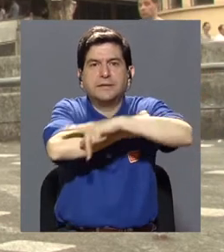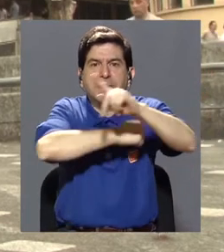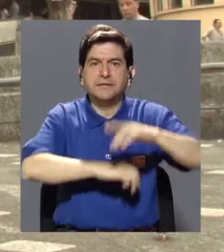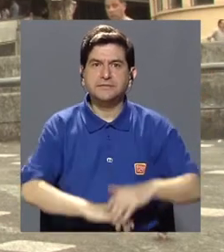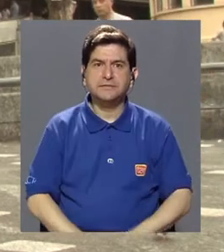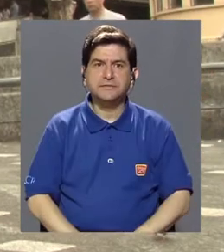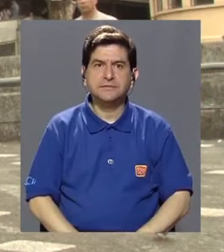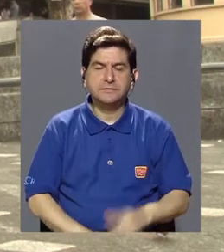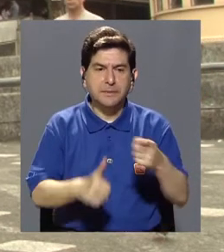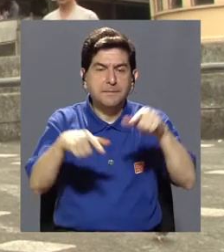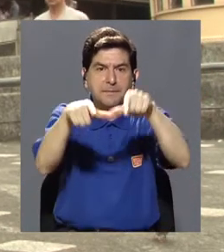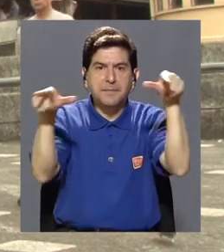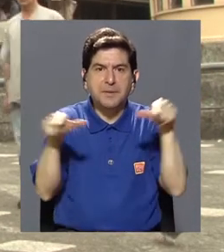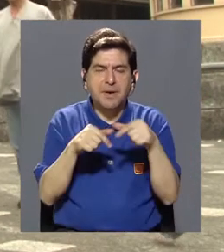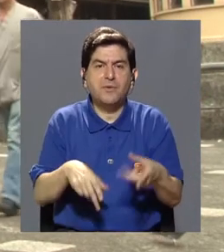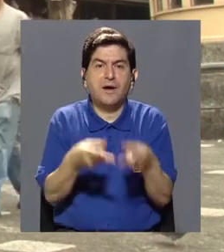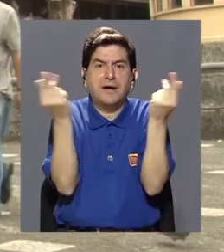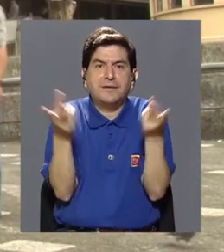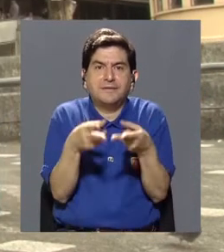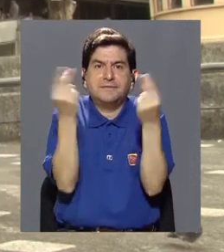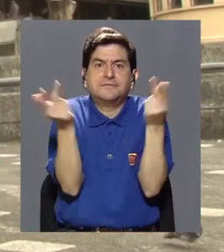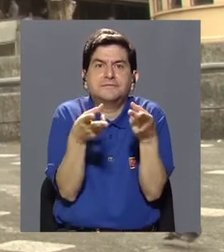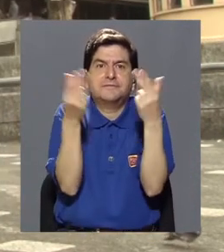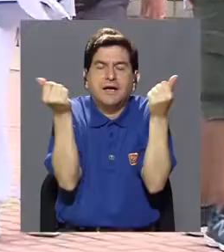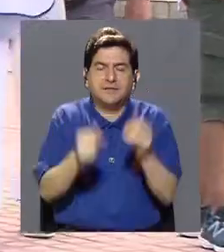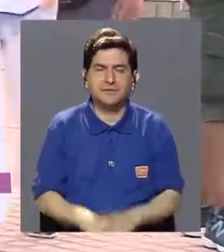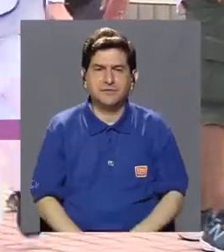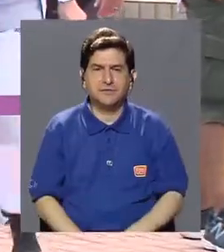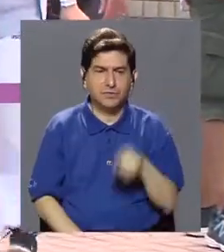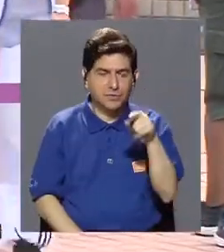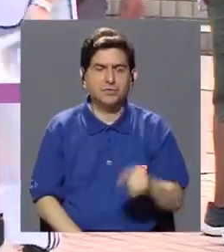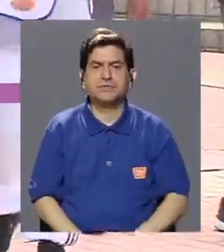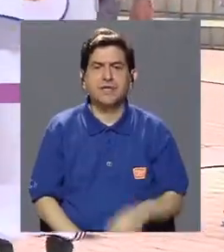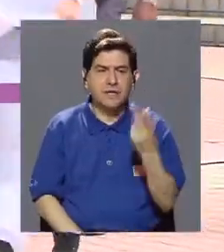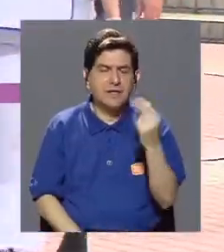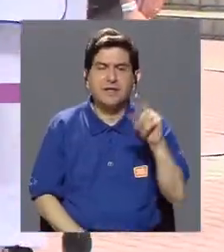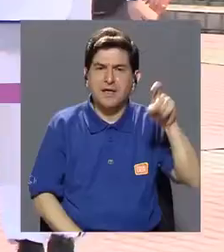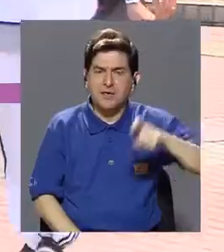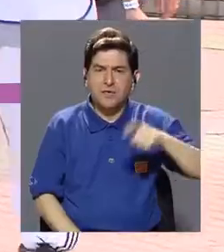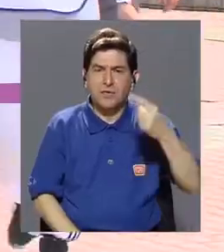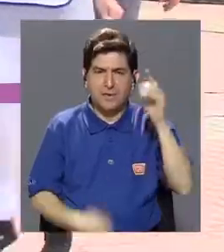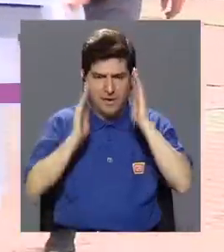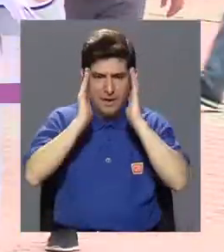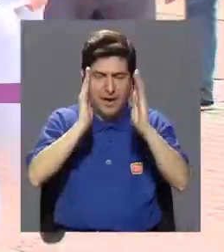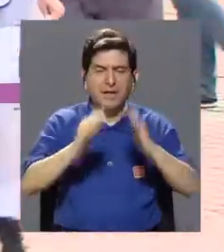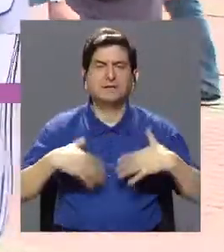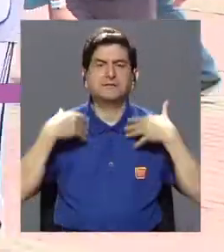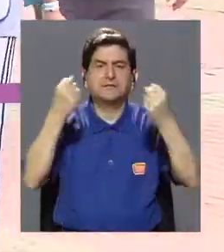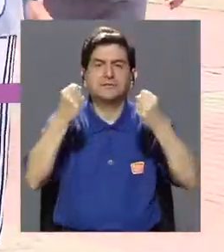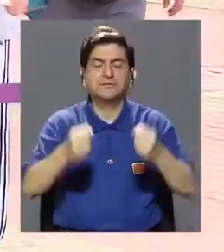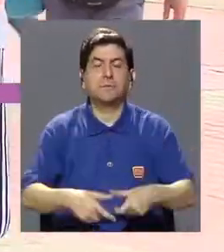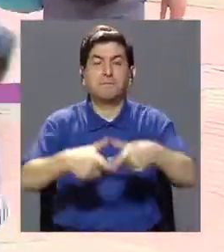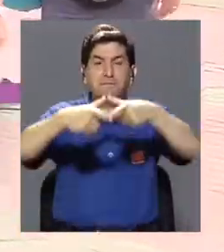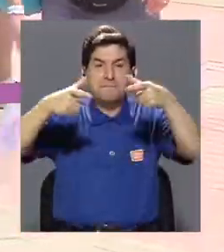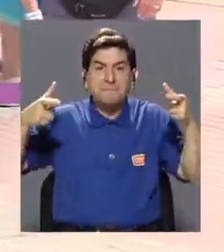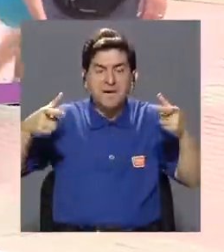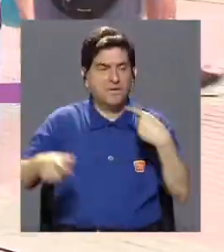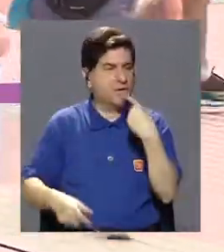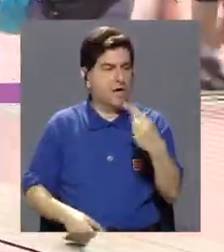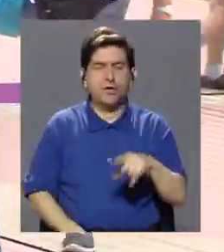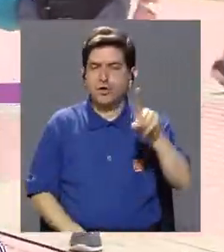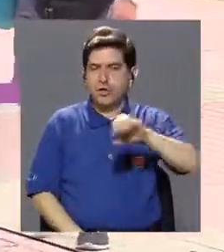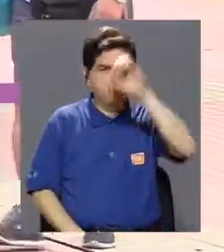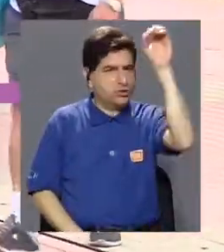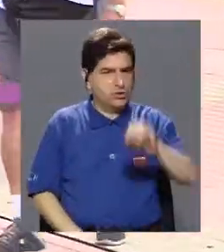el primer lugar en gastos, ¿verdad?, de recursos en salud, y la mayoría, no te puedo decir que el 100%, pero